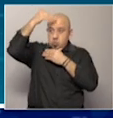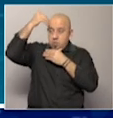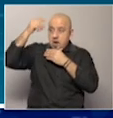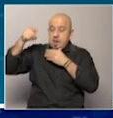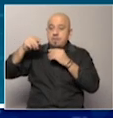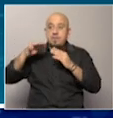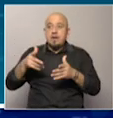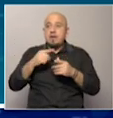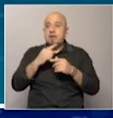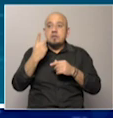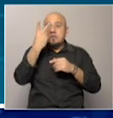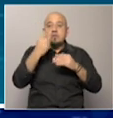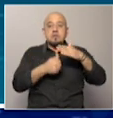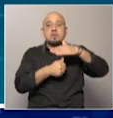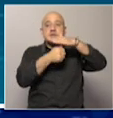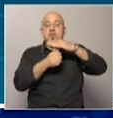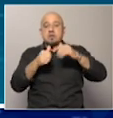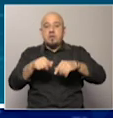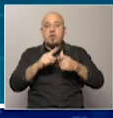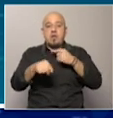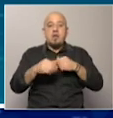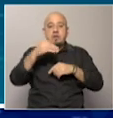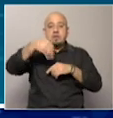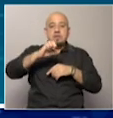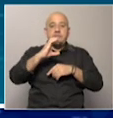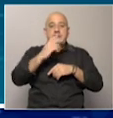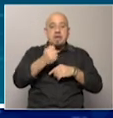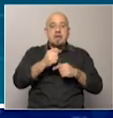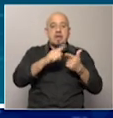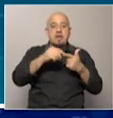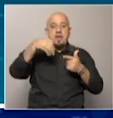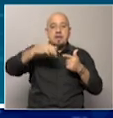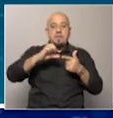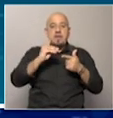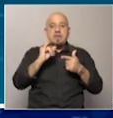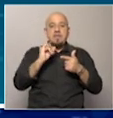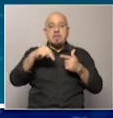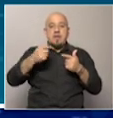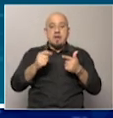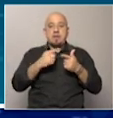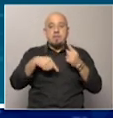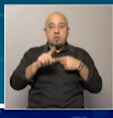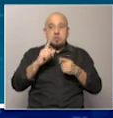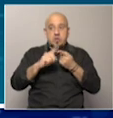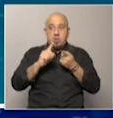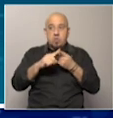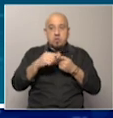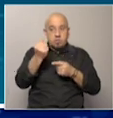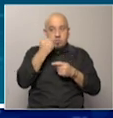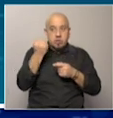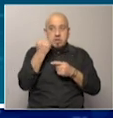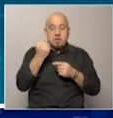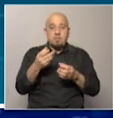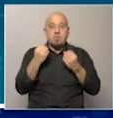de las dos primeras ciudades santas del Islam, de la Meca y Medina. Pero como tú dices, es un acuerdo muy valioso, es importante porque